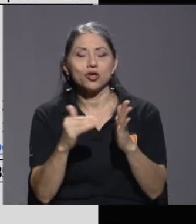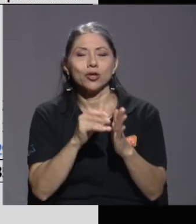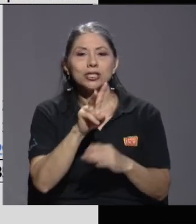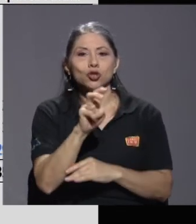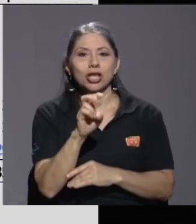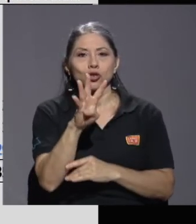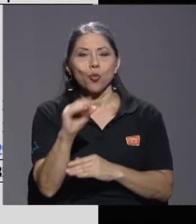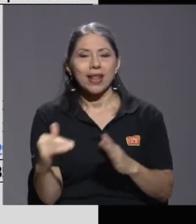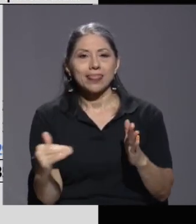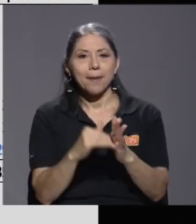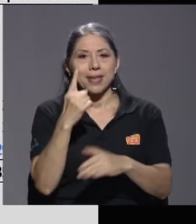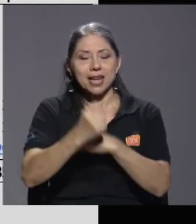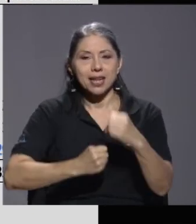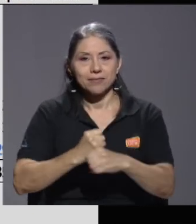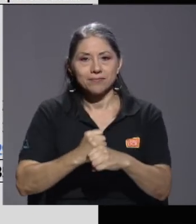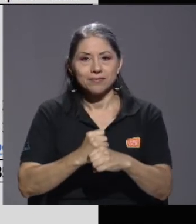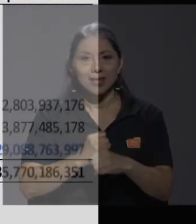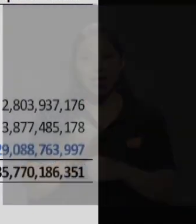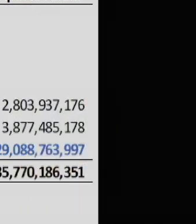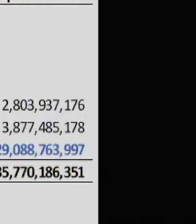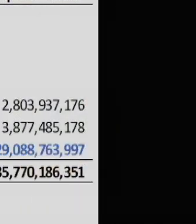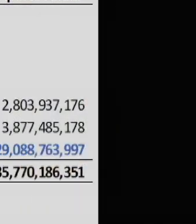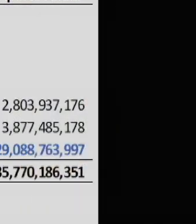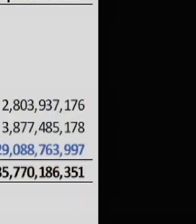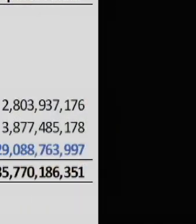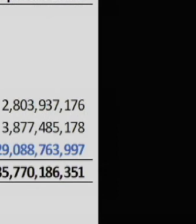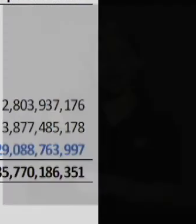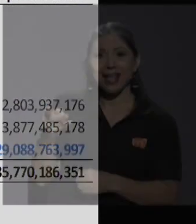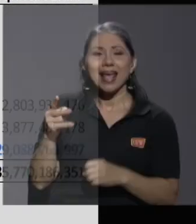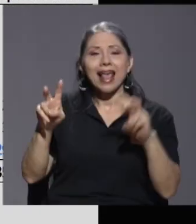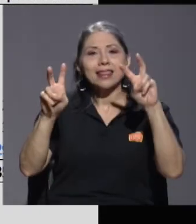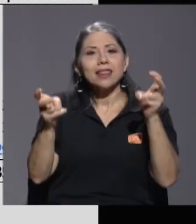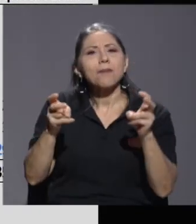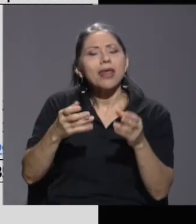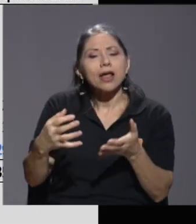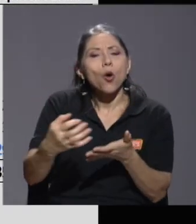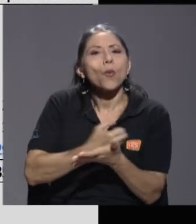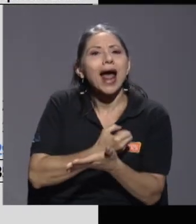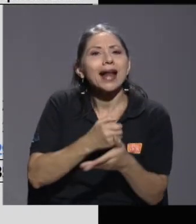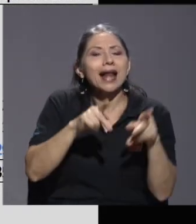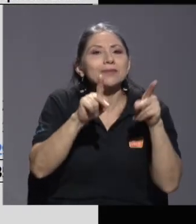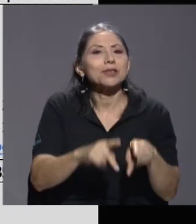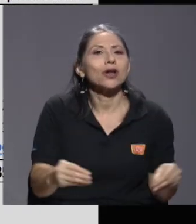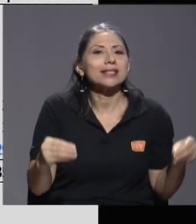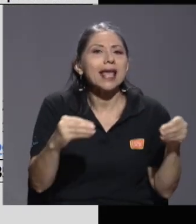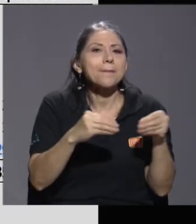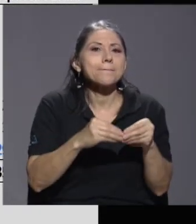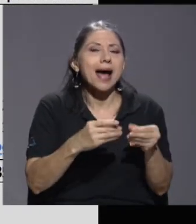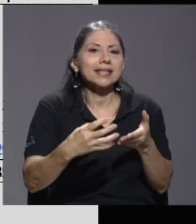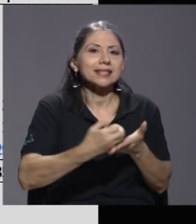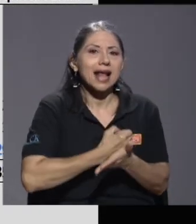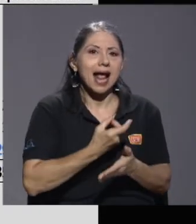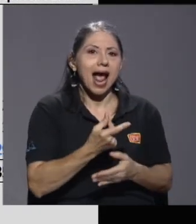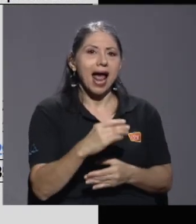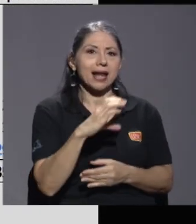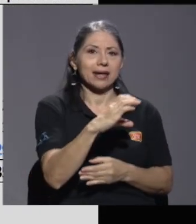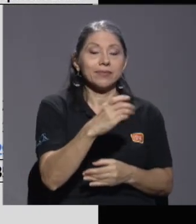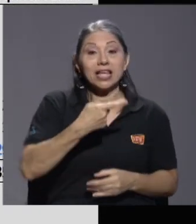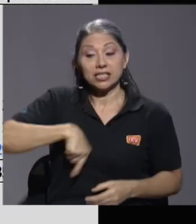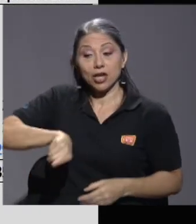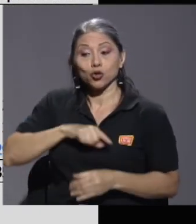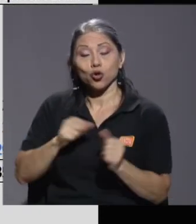la idea era, como bien mencionaba don José y don Juan, el tema de progresividad, si nosotros logramos con la parte del impuesto al valor agregado,